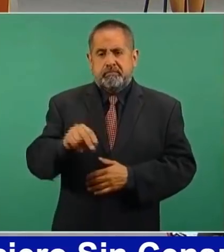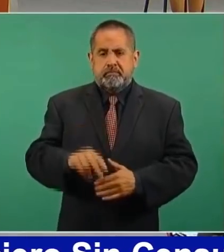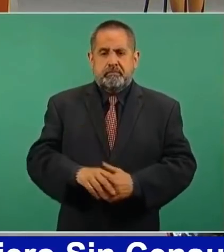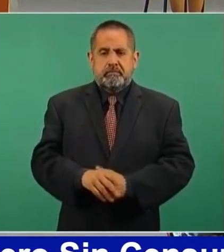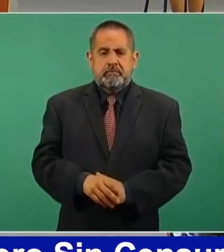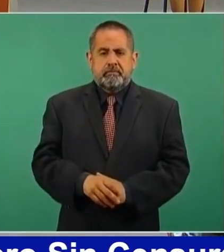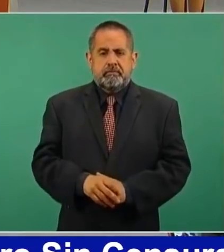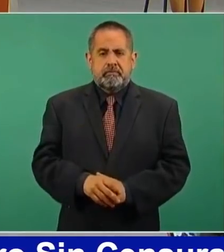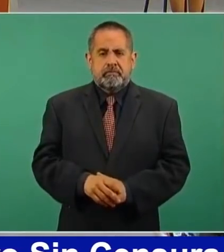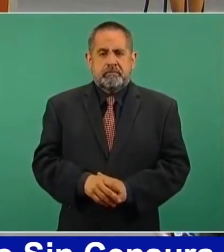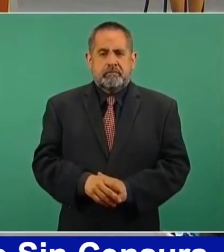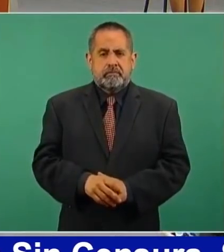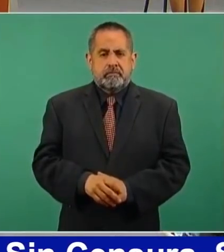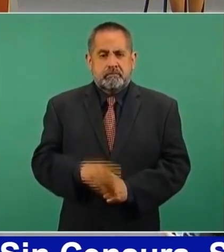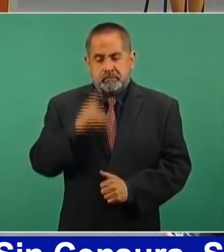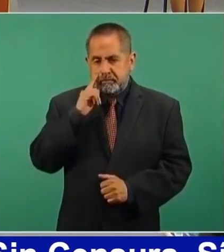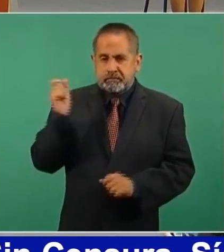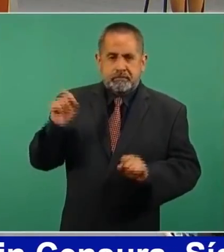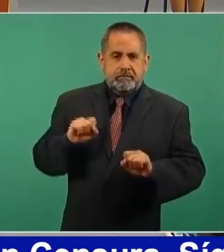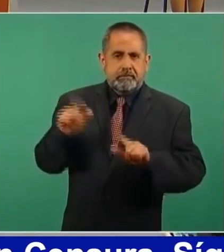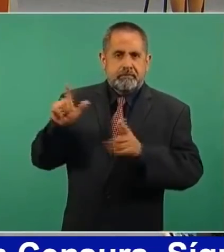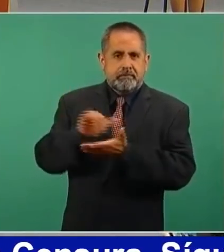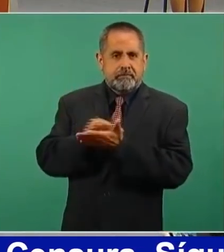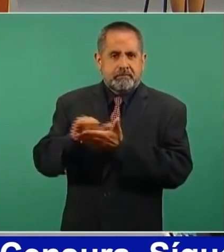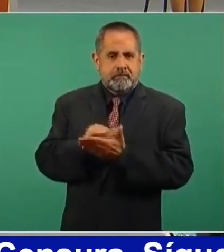a ver el New York Times no no no no no